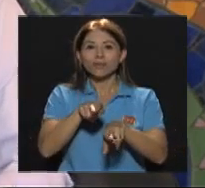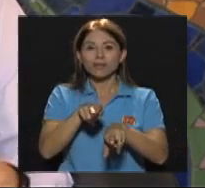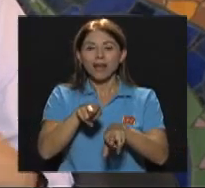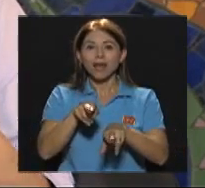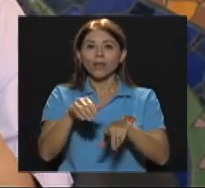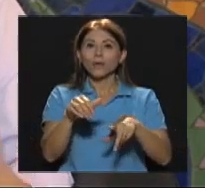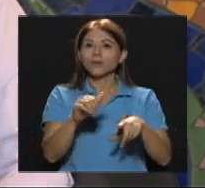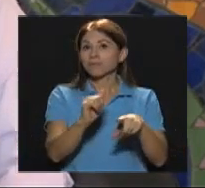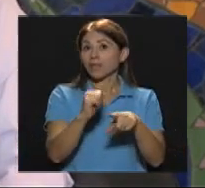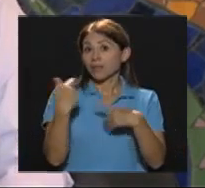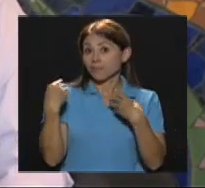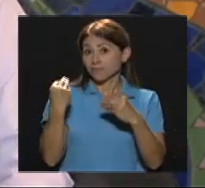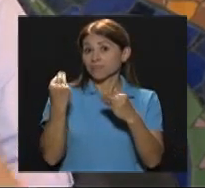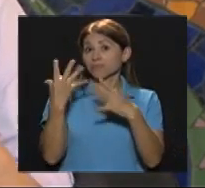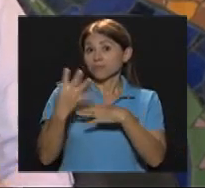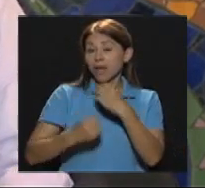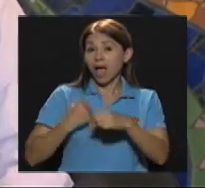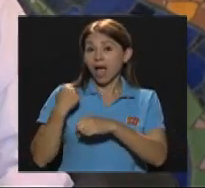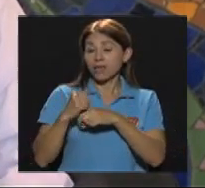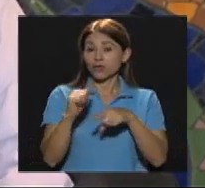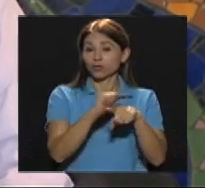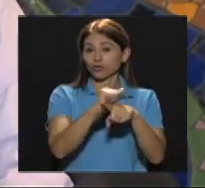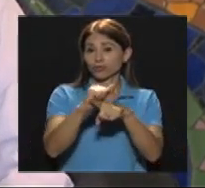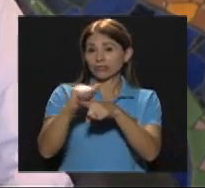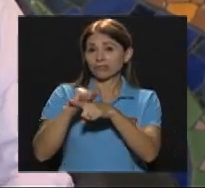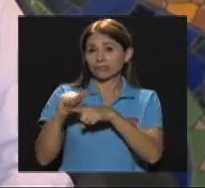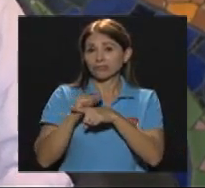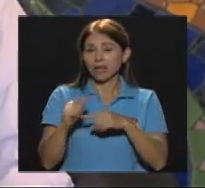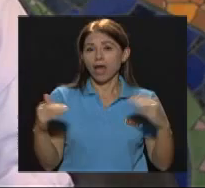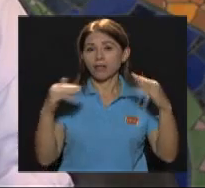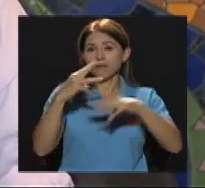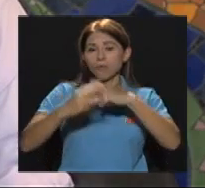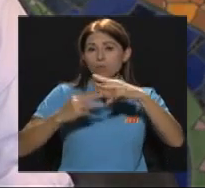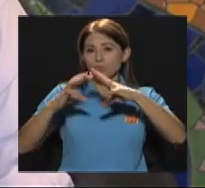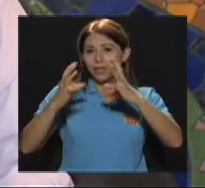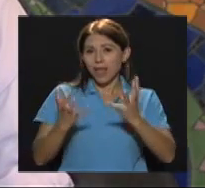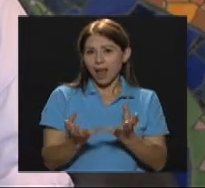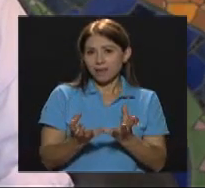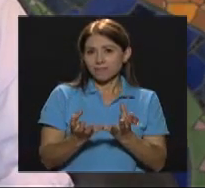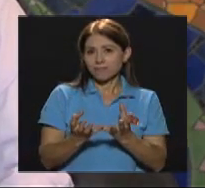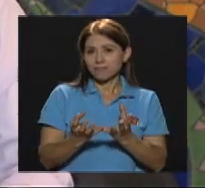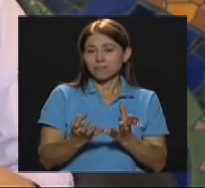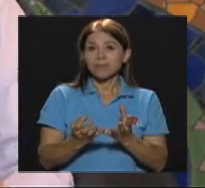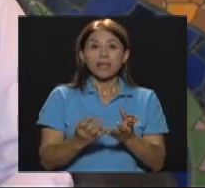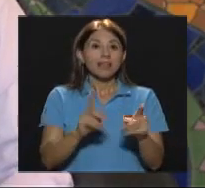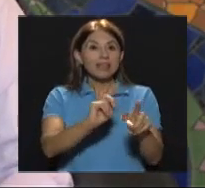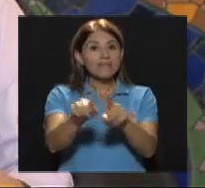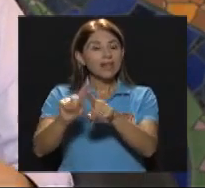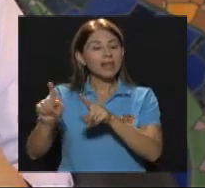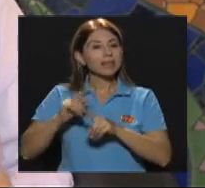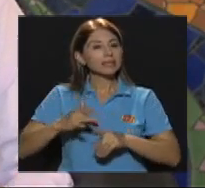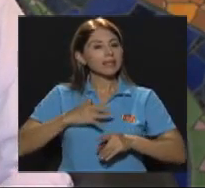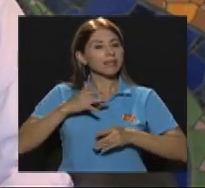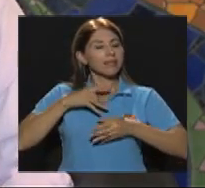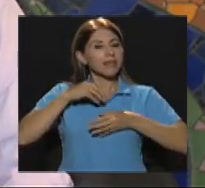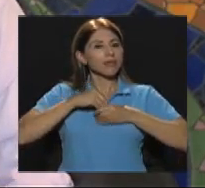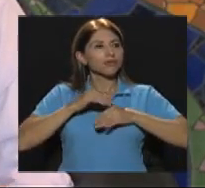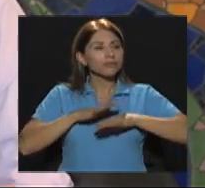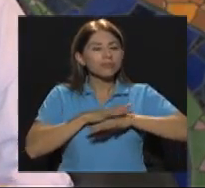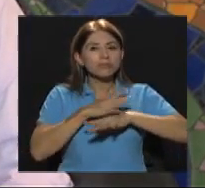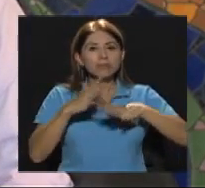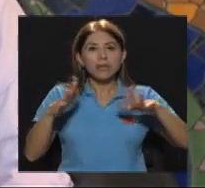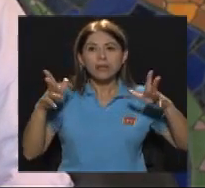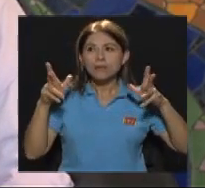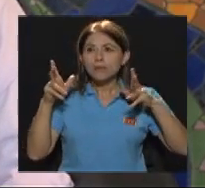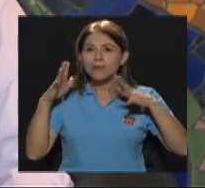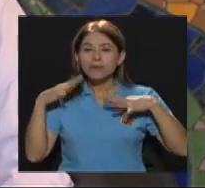de la práctica de varios años a nivel mundial De lograr estimular los diferentes sentidos en las